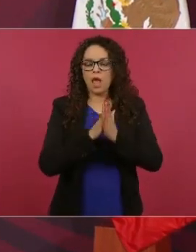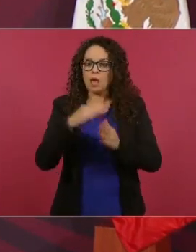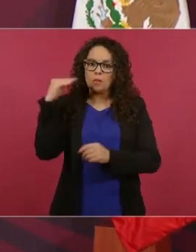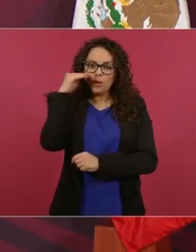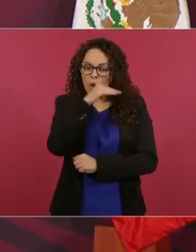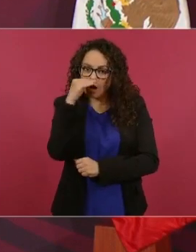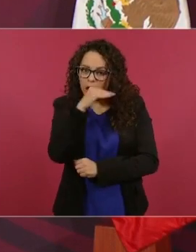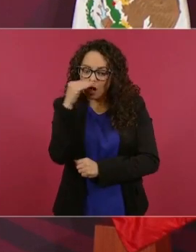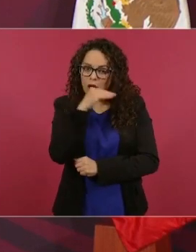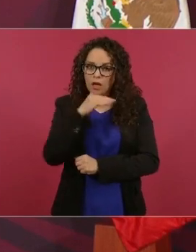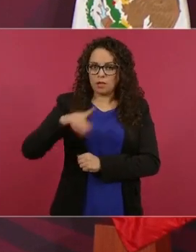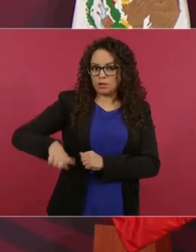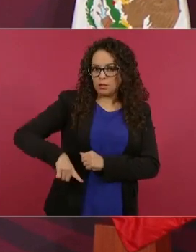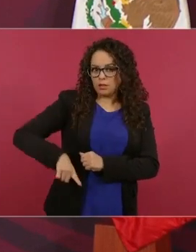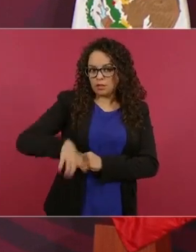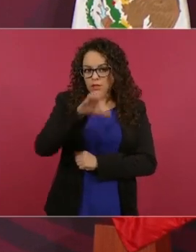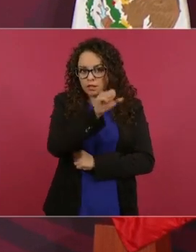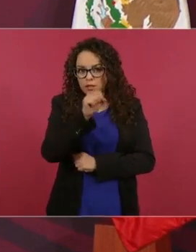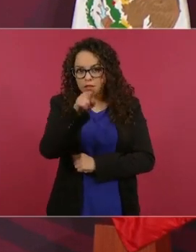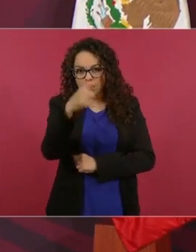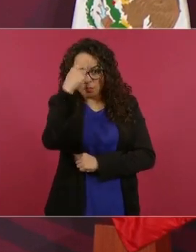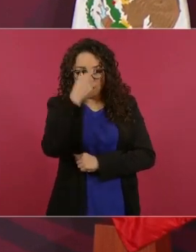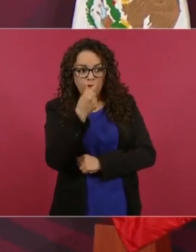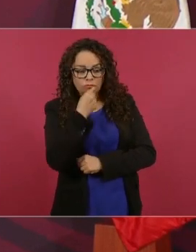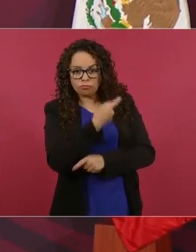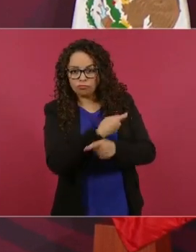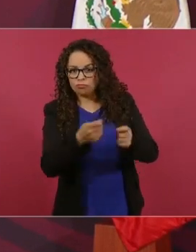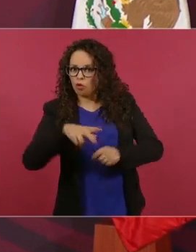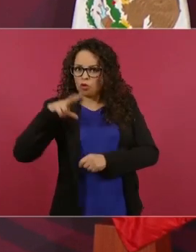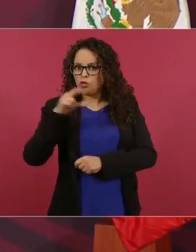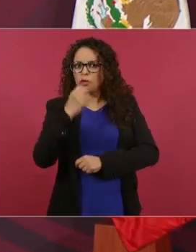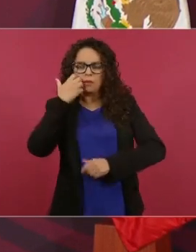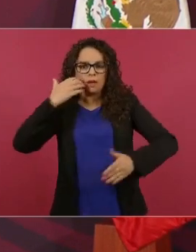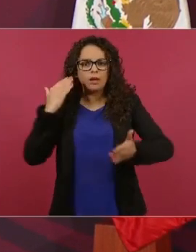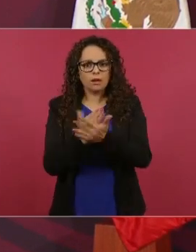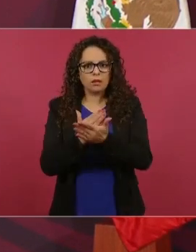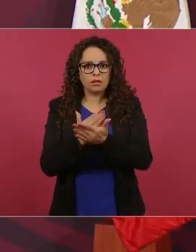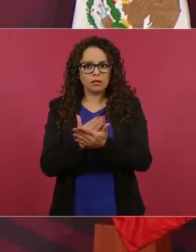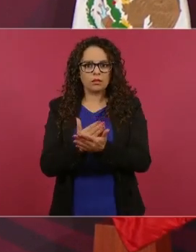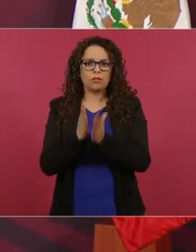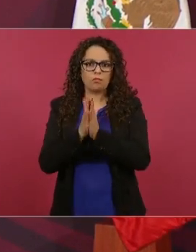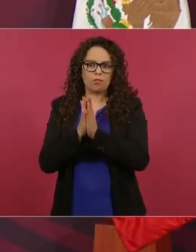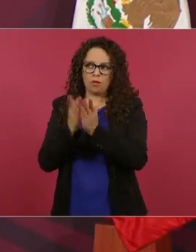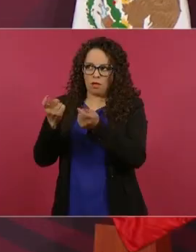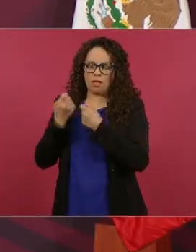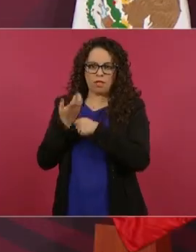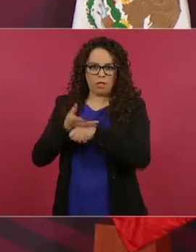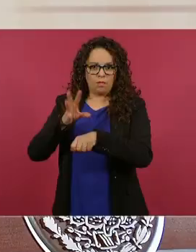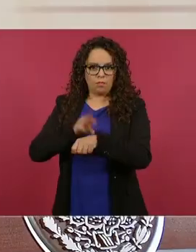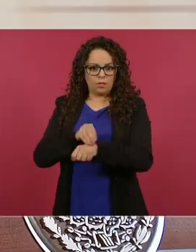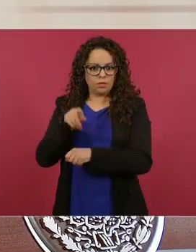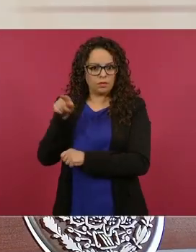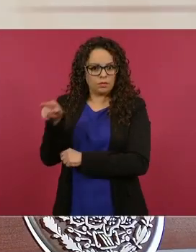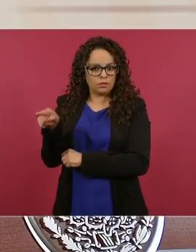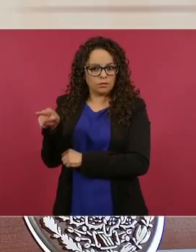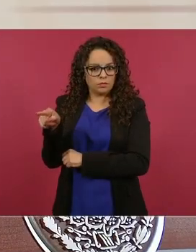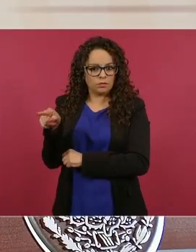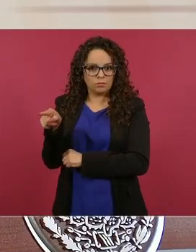entregarlos a los niños nada más también por lo mismo por politiquería